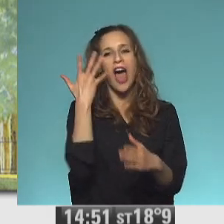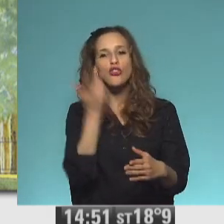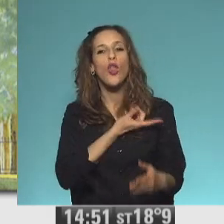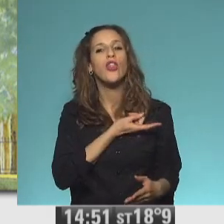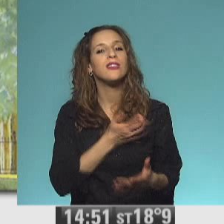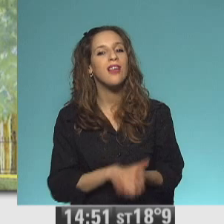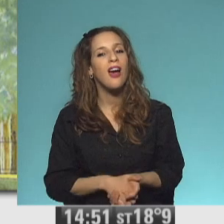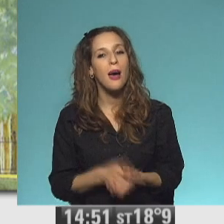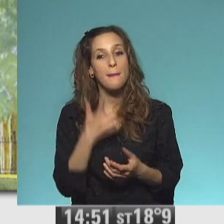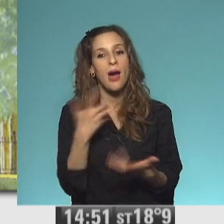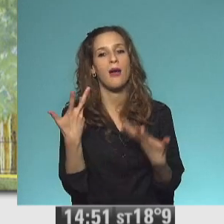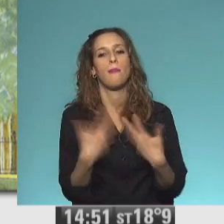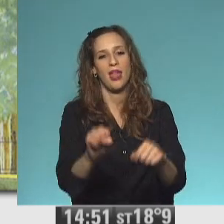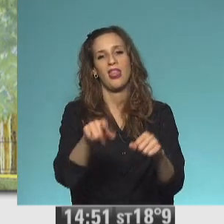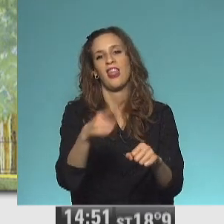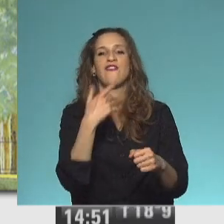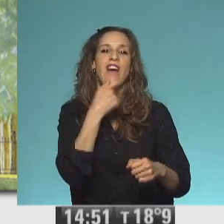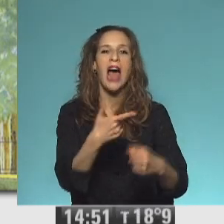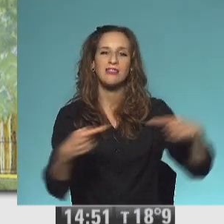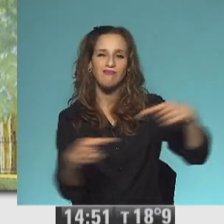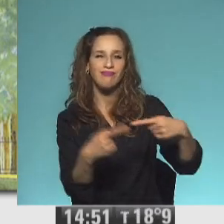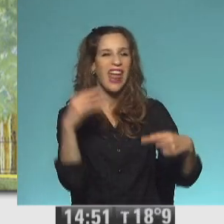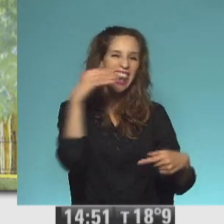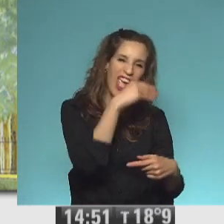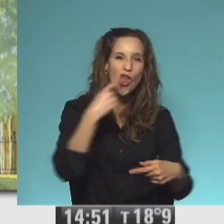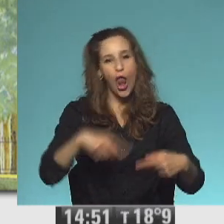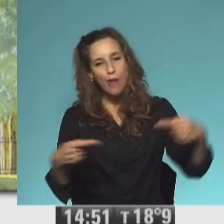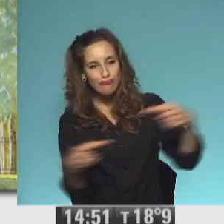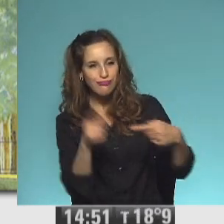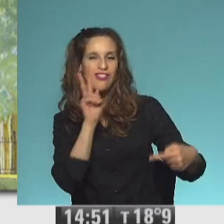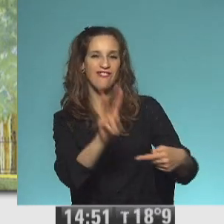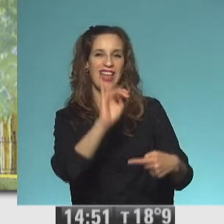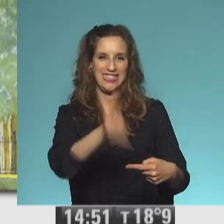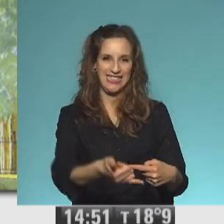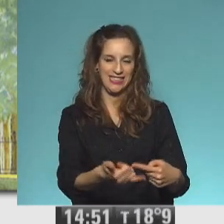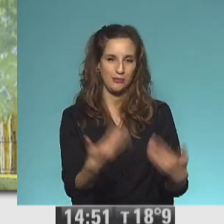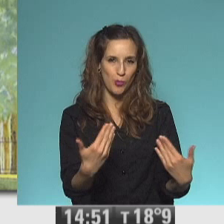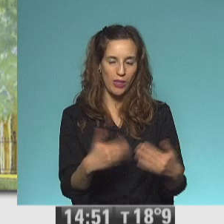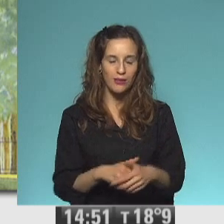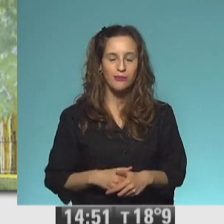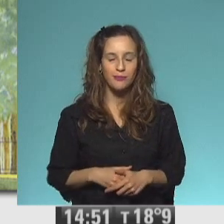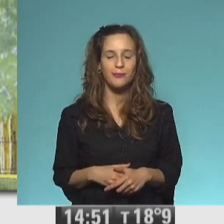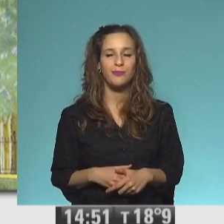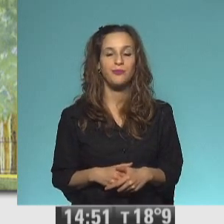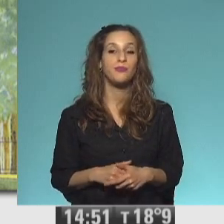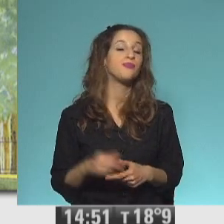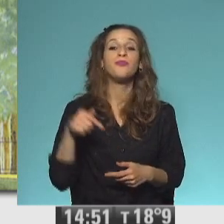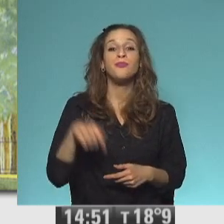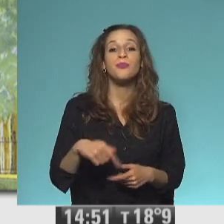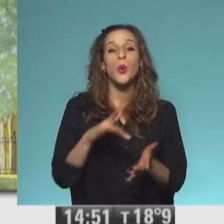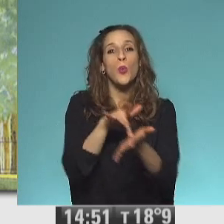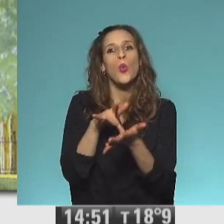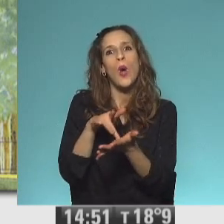es más fácil para que la casa está de colores y él está negro. Está re fácil encontrarlo ahora. ¿Tenemos el número de Winnie para que venga a pintar la casa?